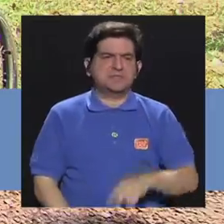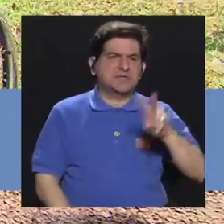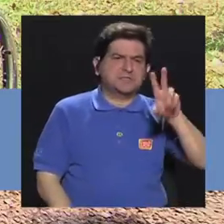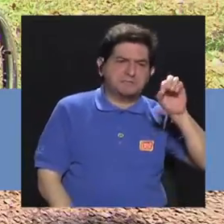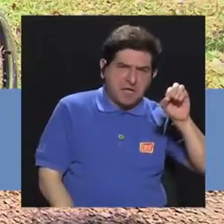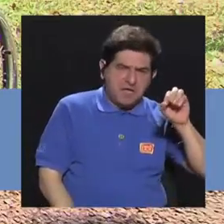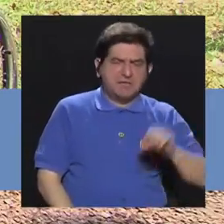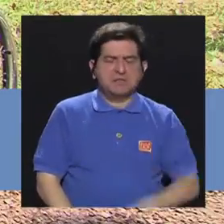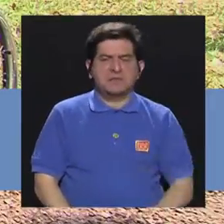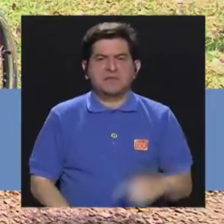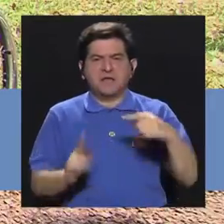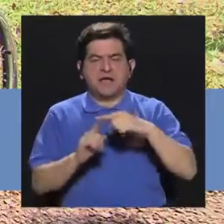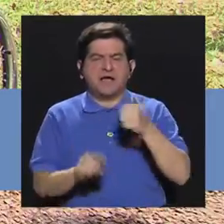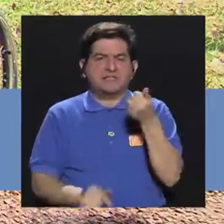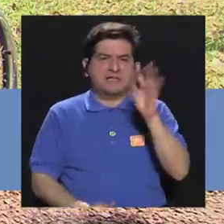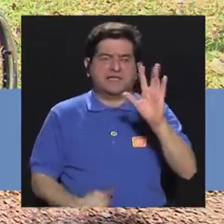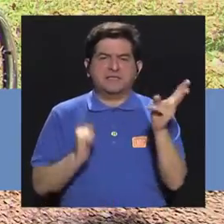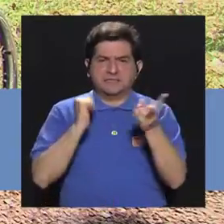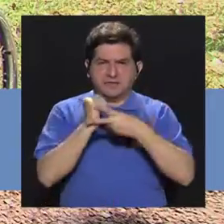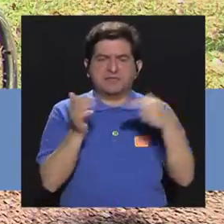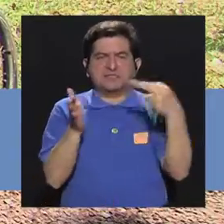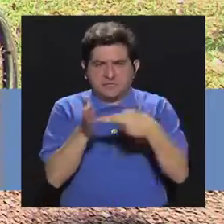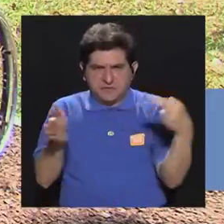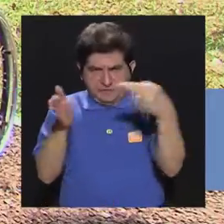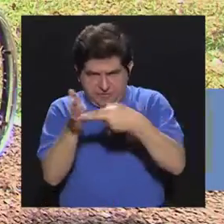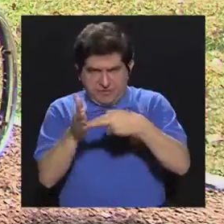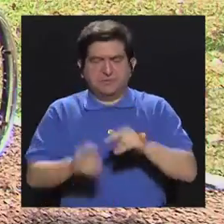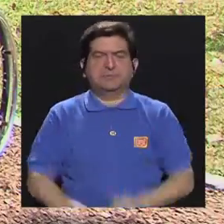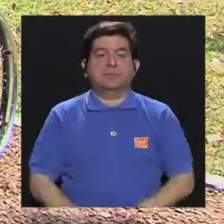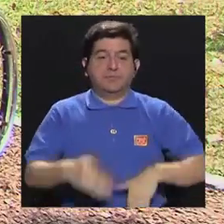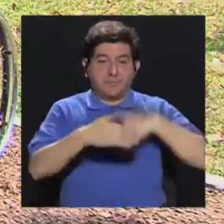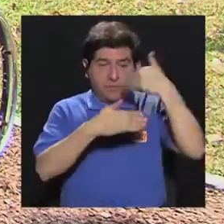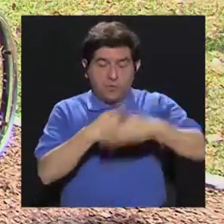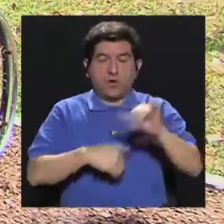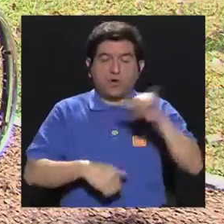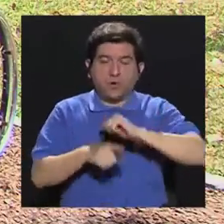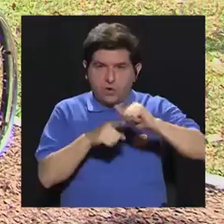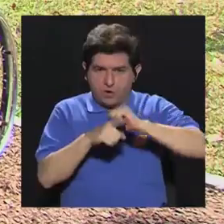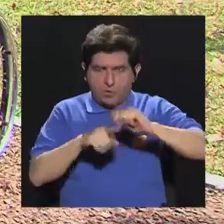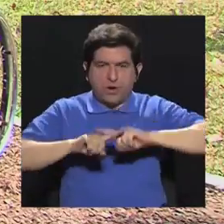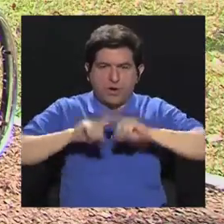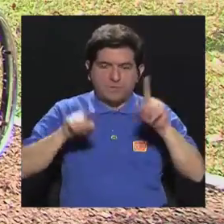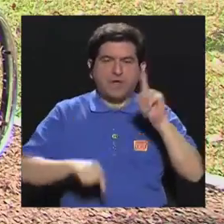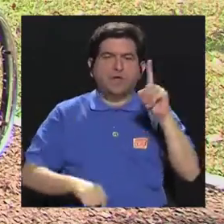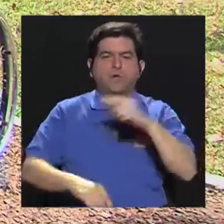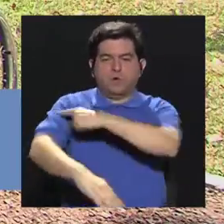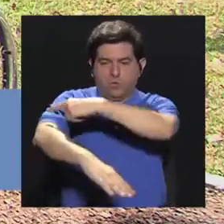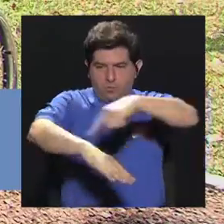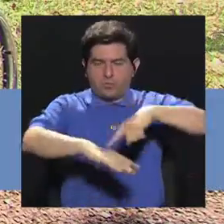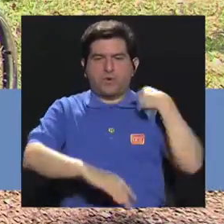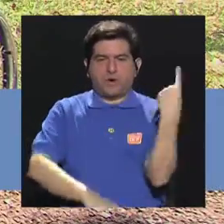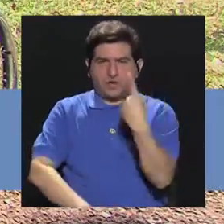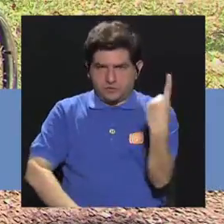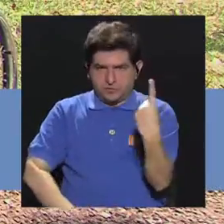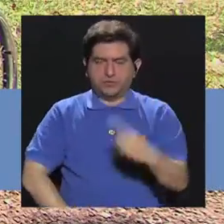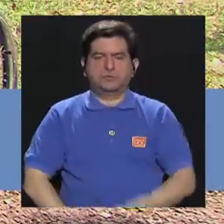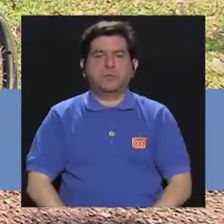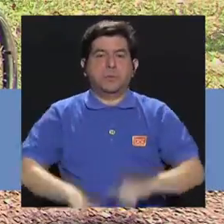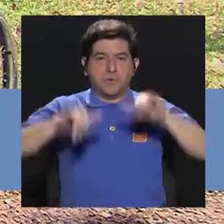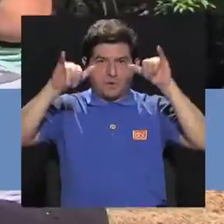de 20 a 15 repeticiones. Después vamos a hacer el mismo ejercicio pero con solo un brazo,